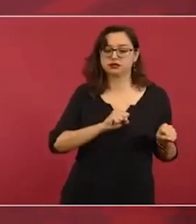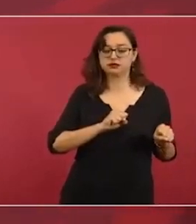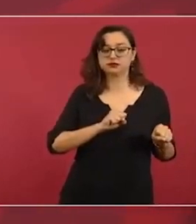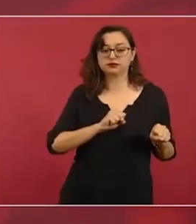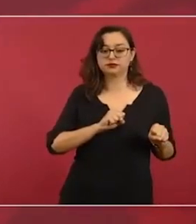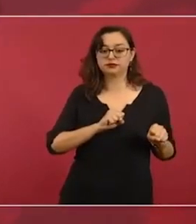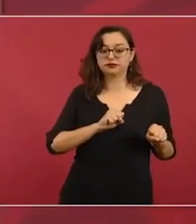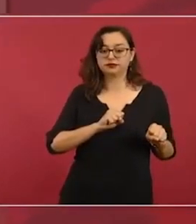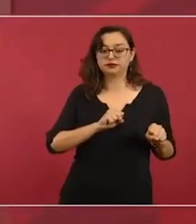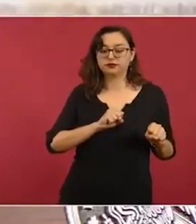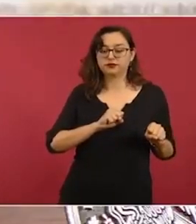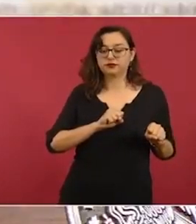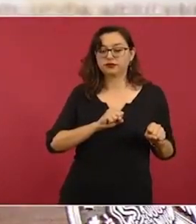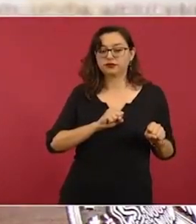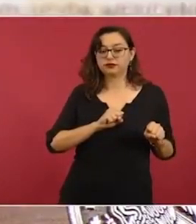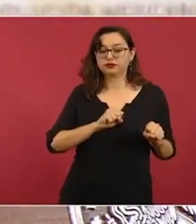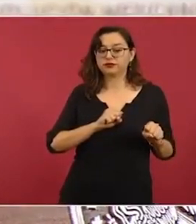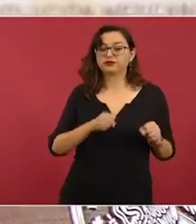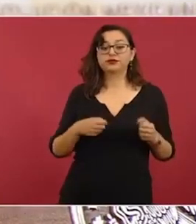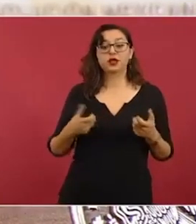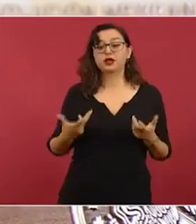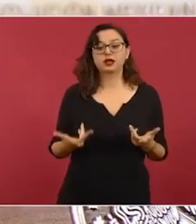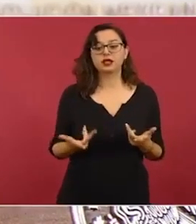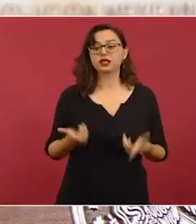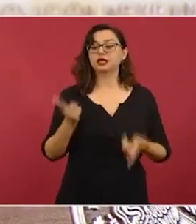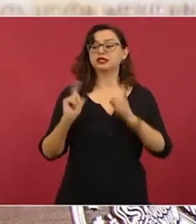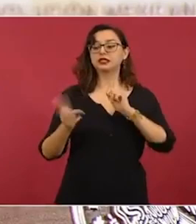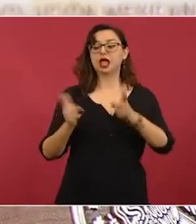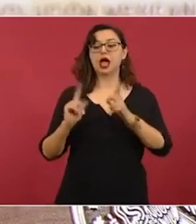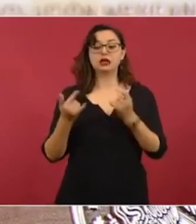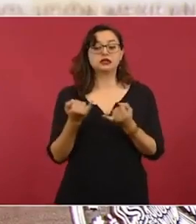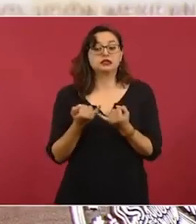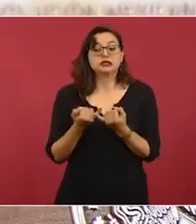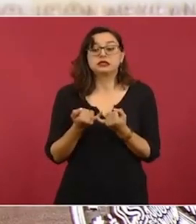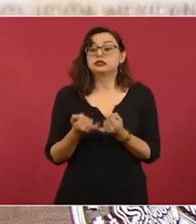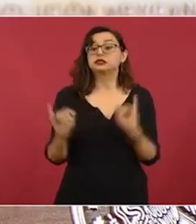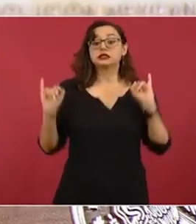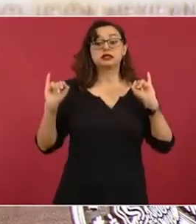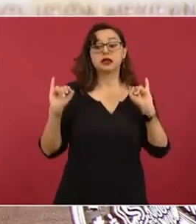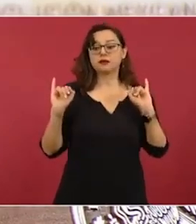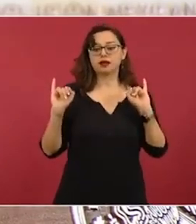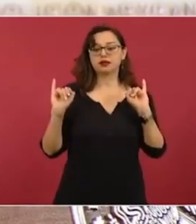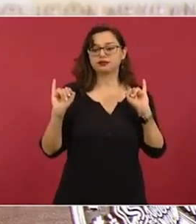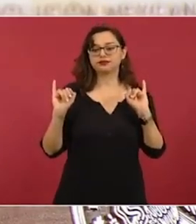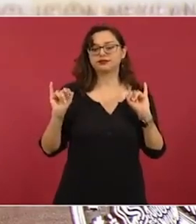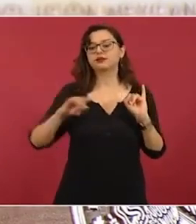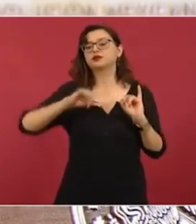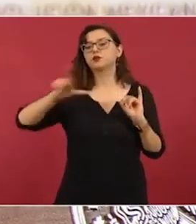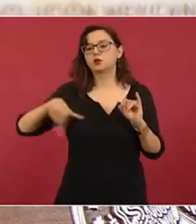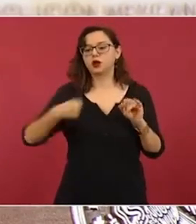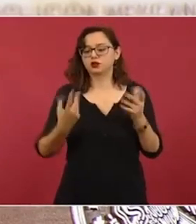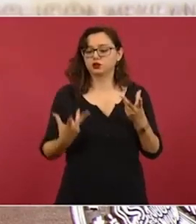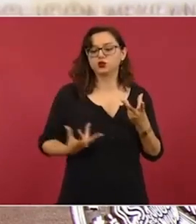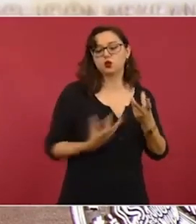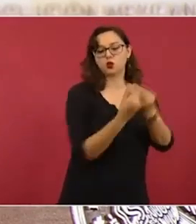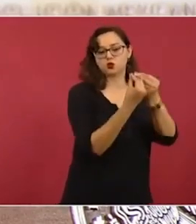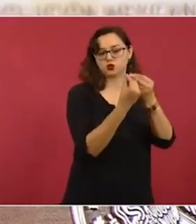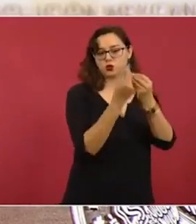supuestamente se independizó Texas y luego ya se anexó